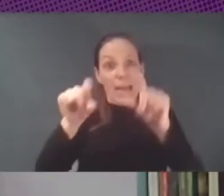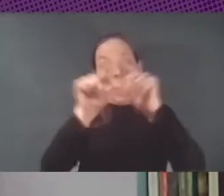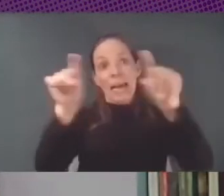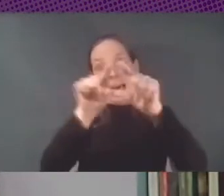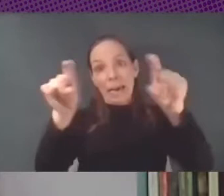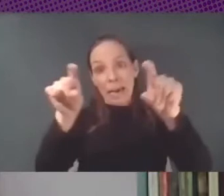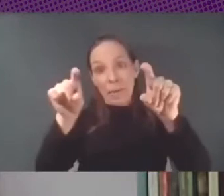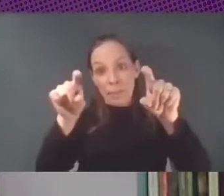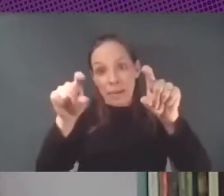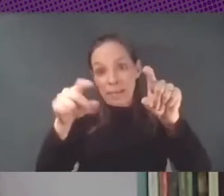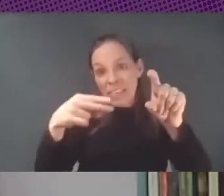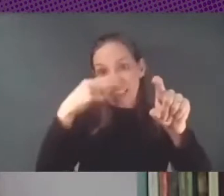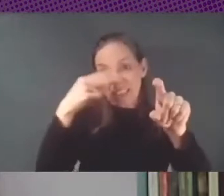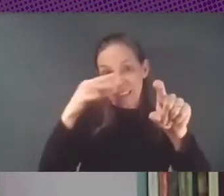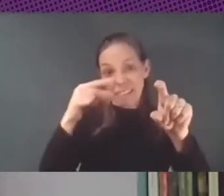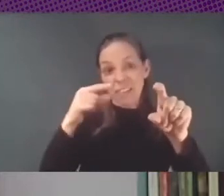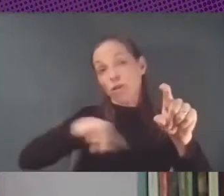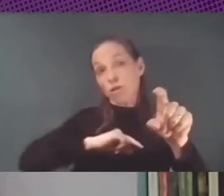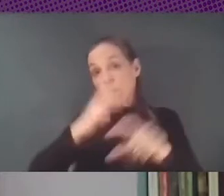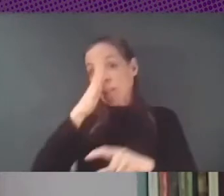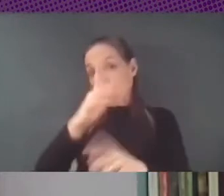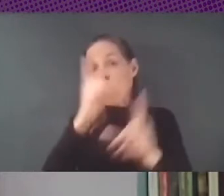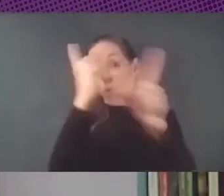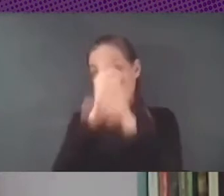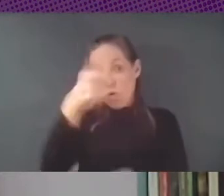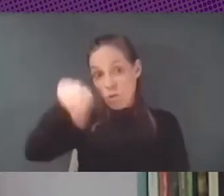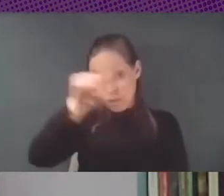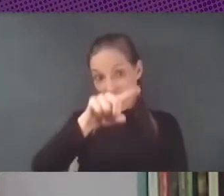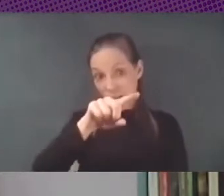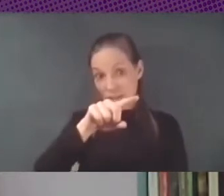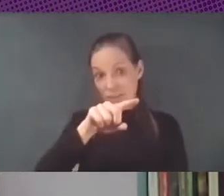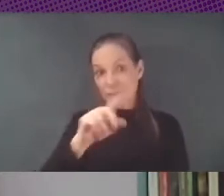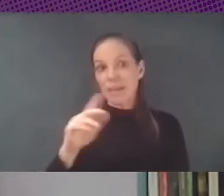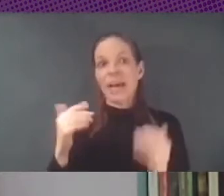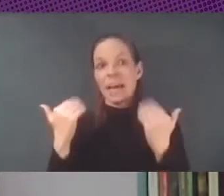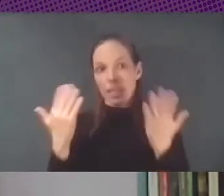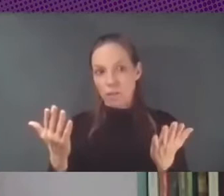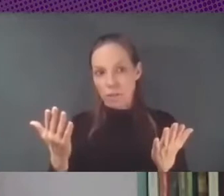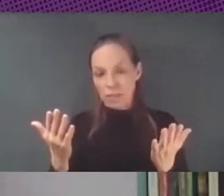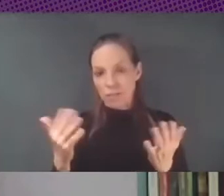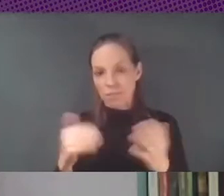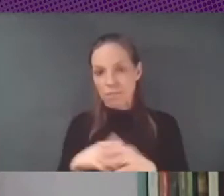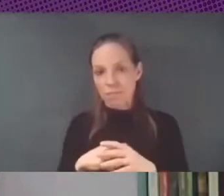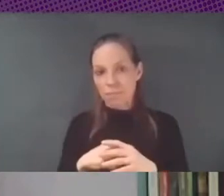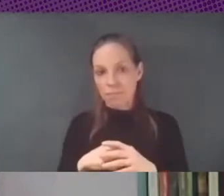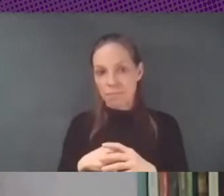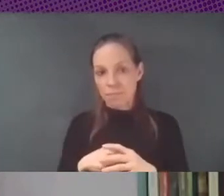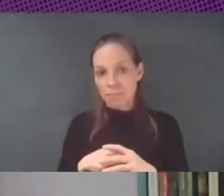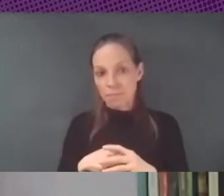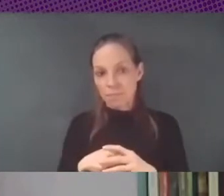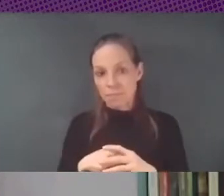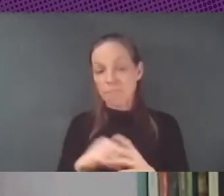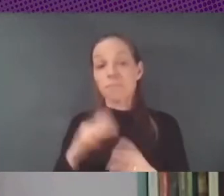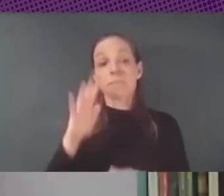empresas que denunciamos que atentan contra la soberanía entonces en este punto pareciera que hay una